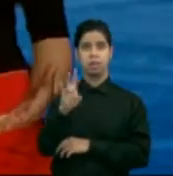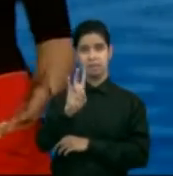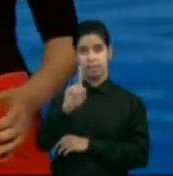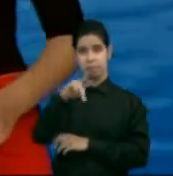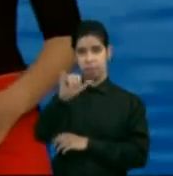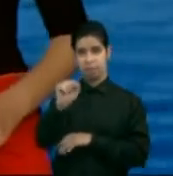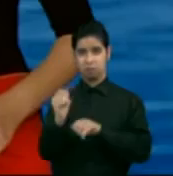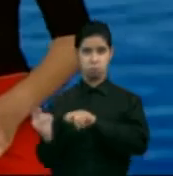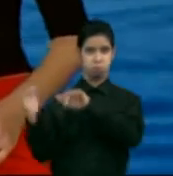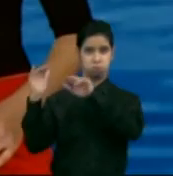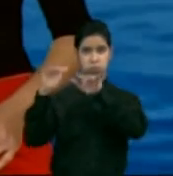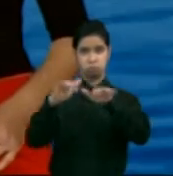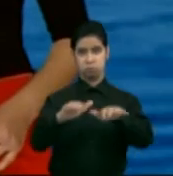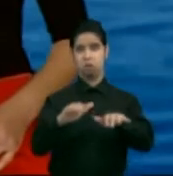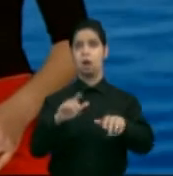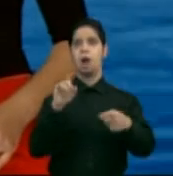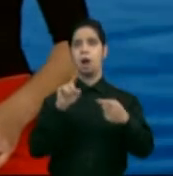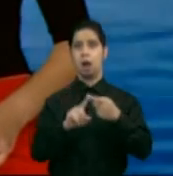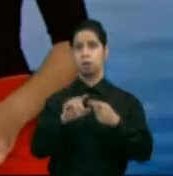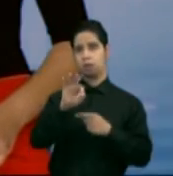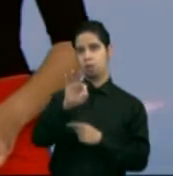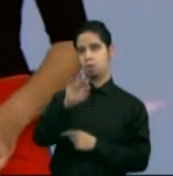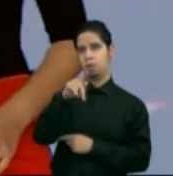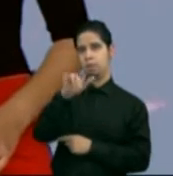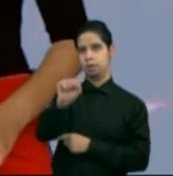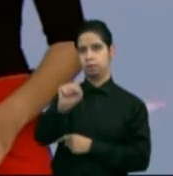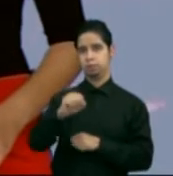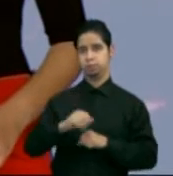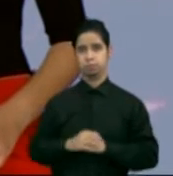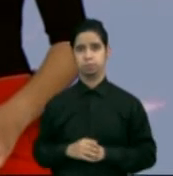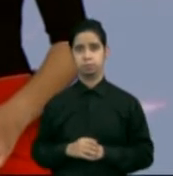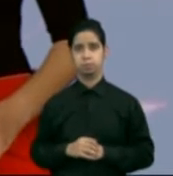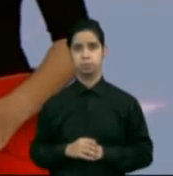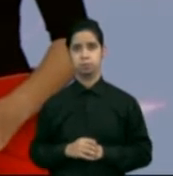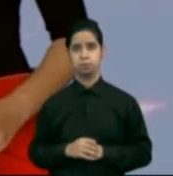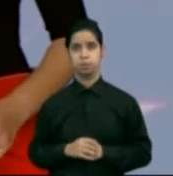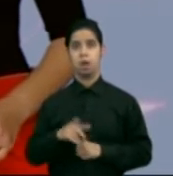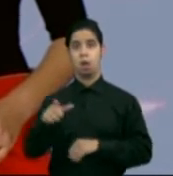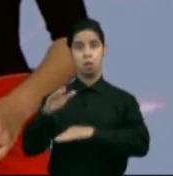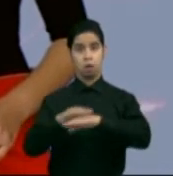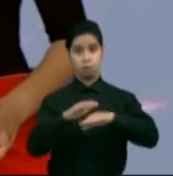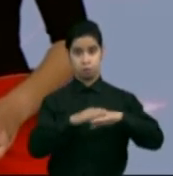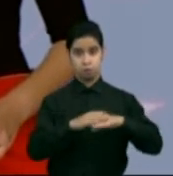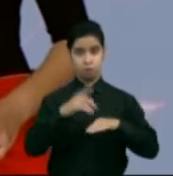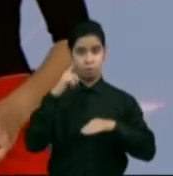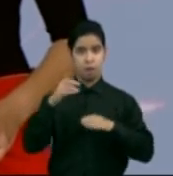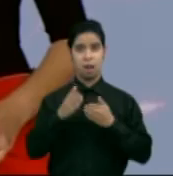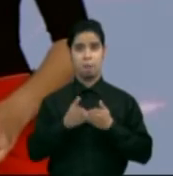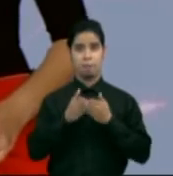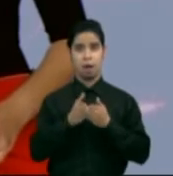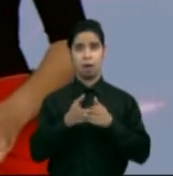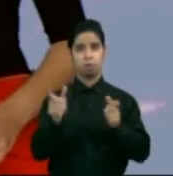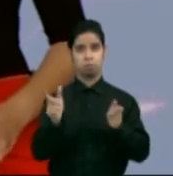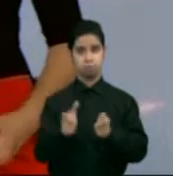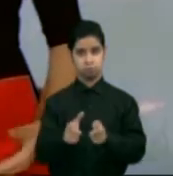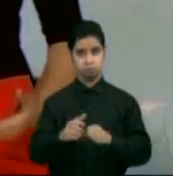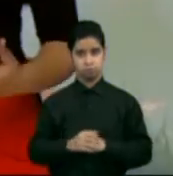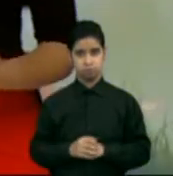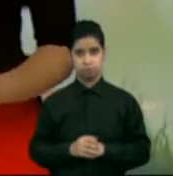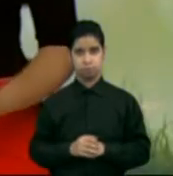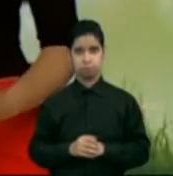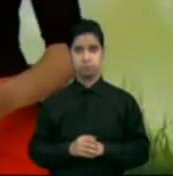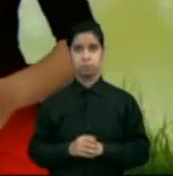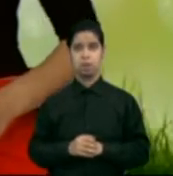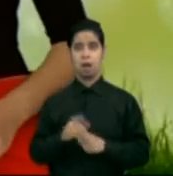ocasionalmente olas de 9 a 11 pies de altura. Sigue en efecto una advertencia para operadores de embarcaciones pequeñas y estará en